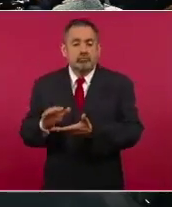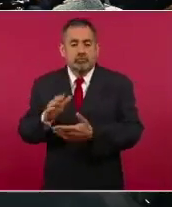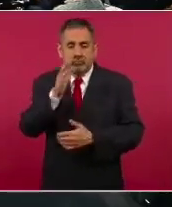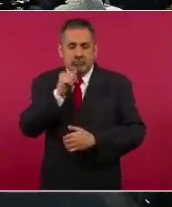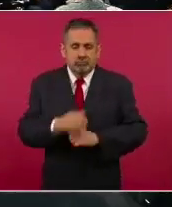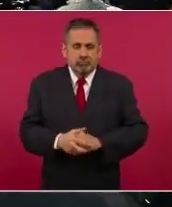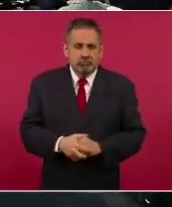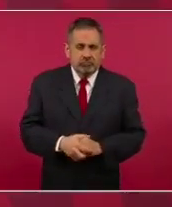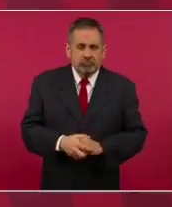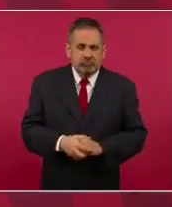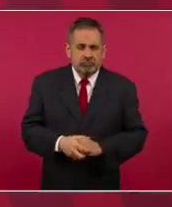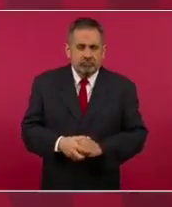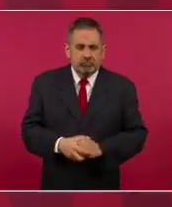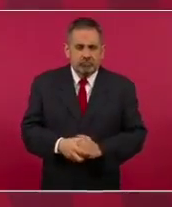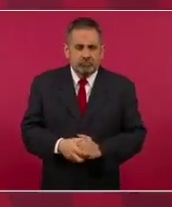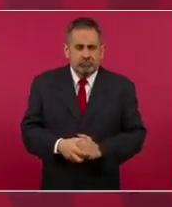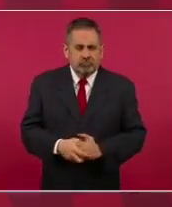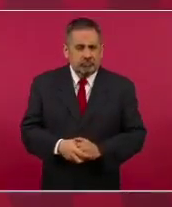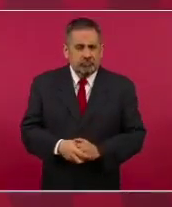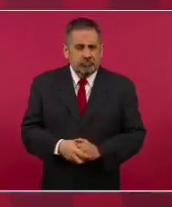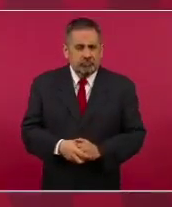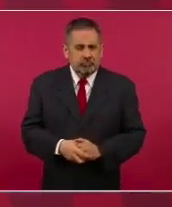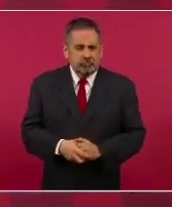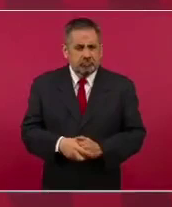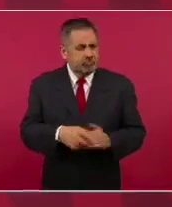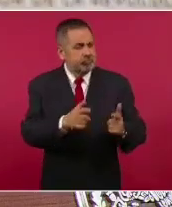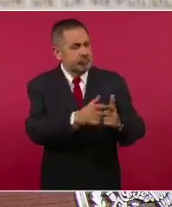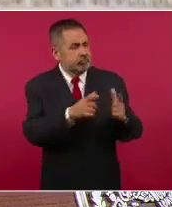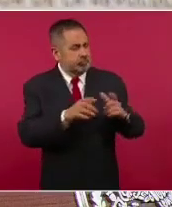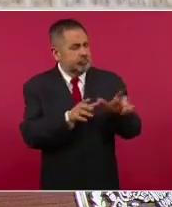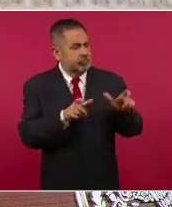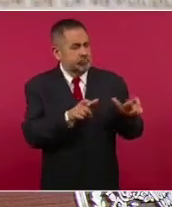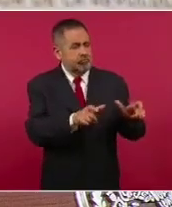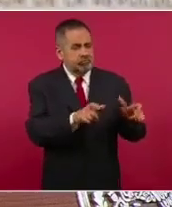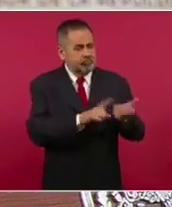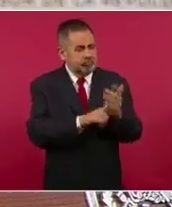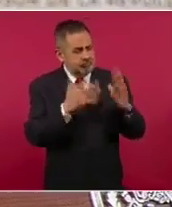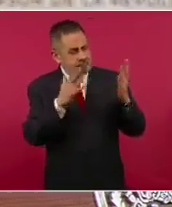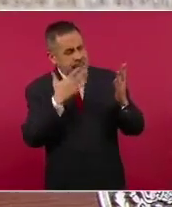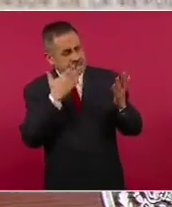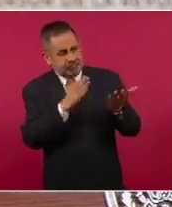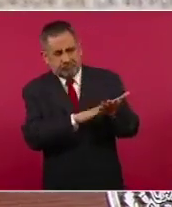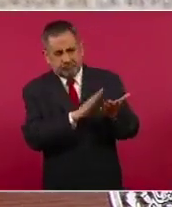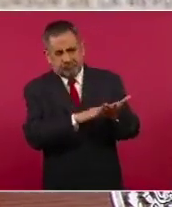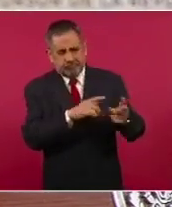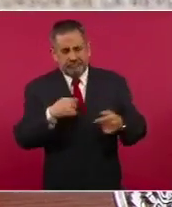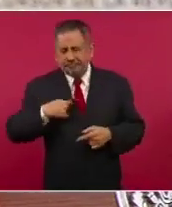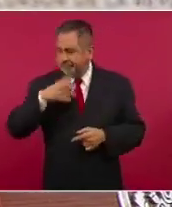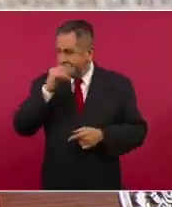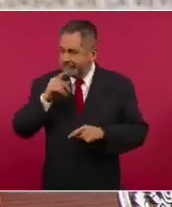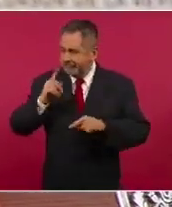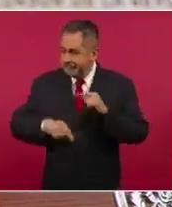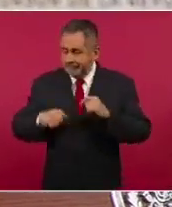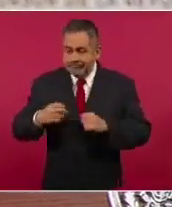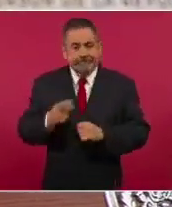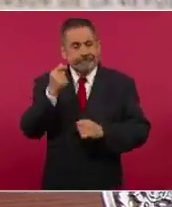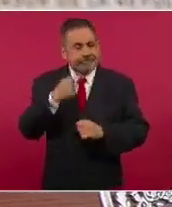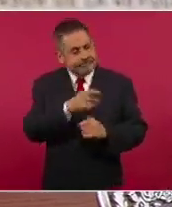para el Bloque Conservador, porque